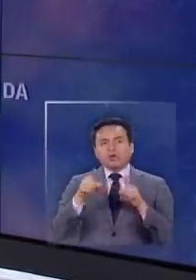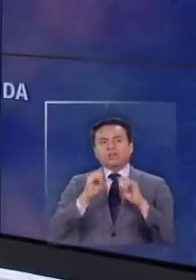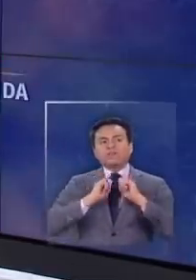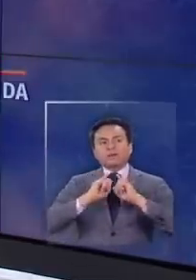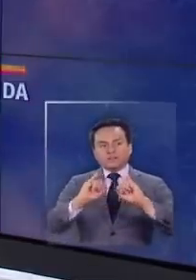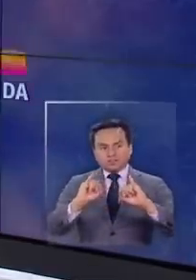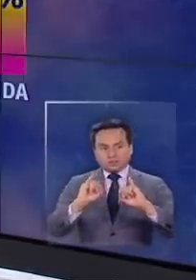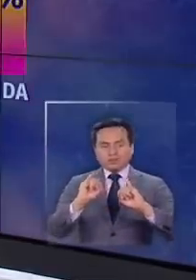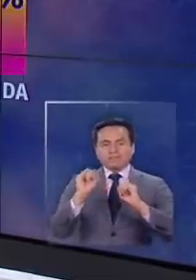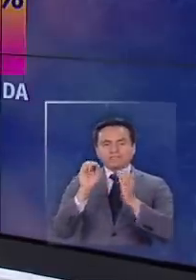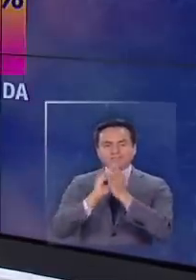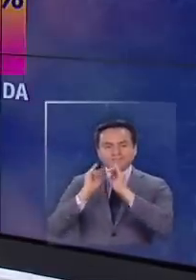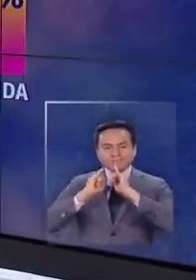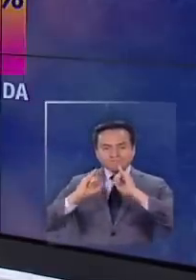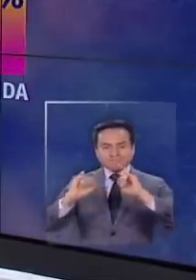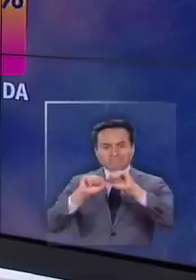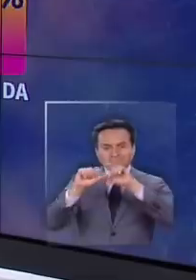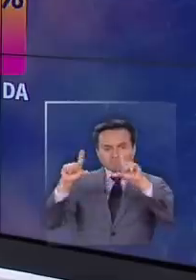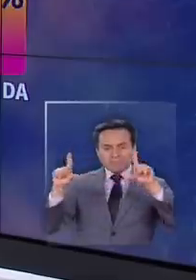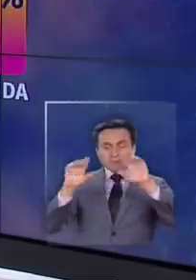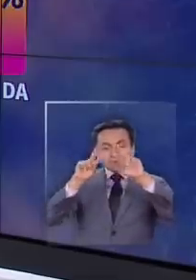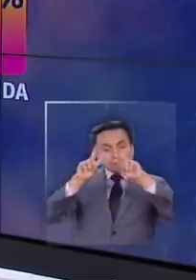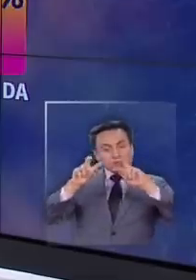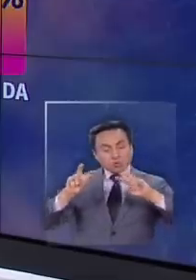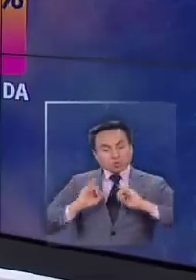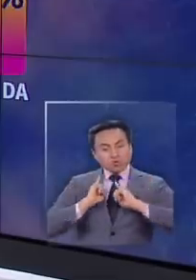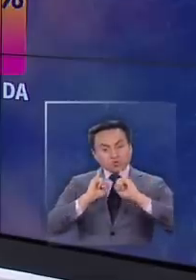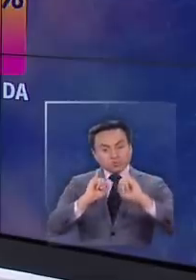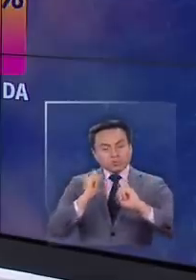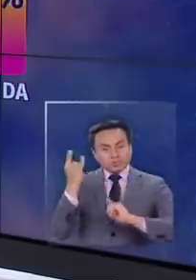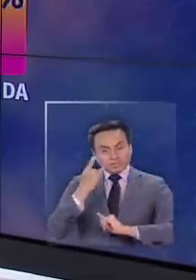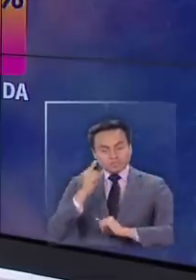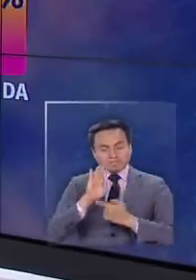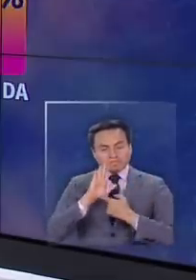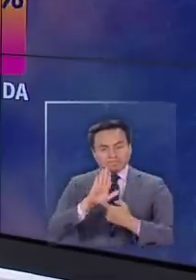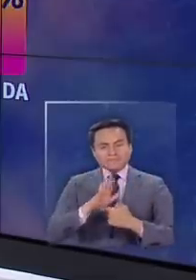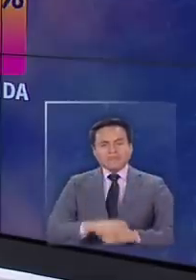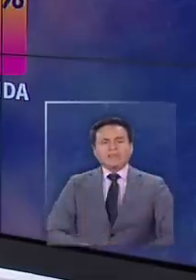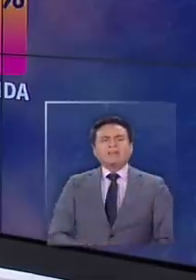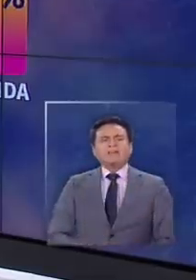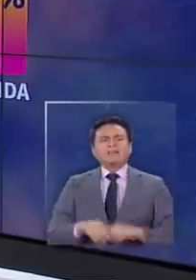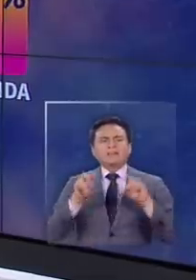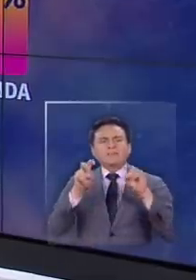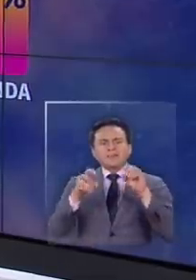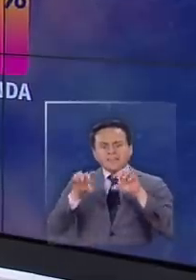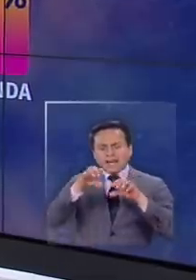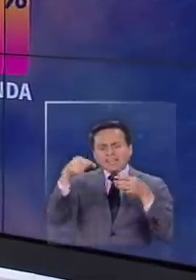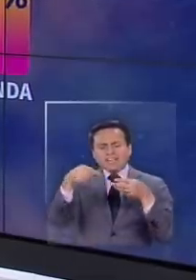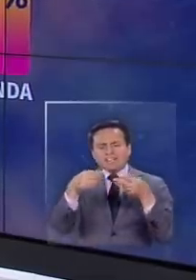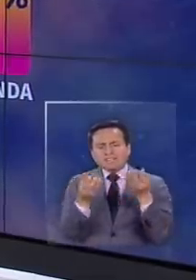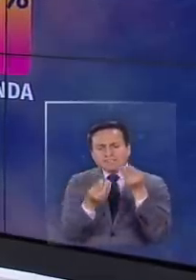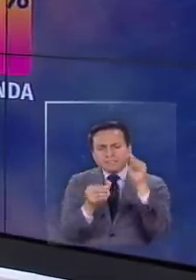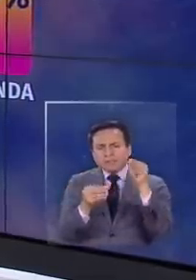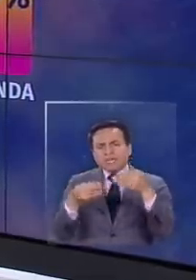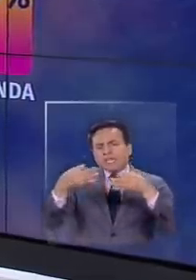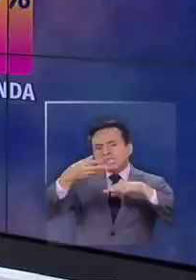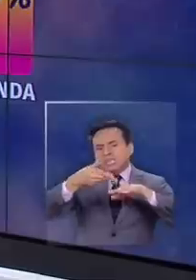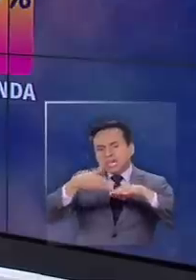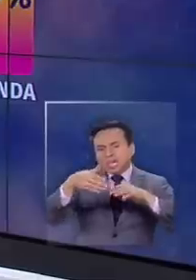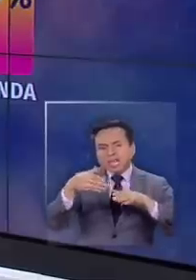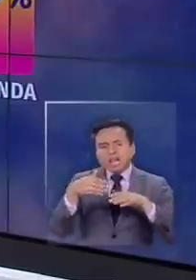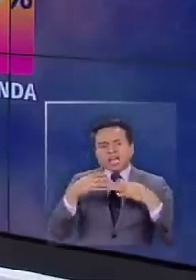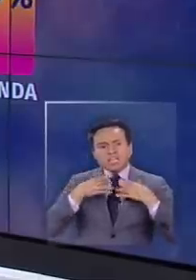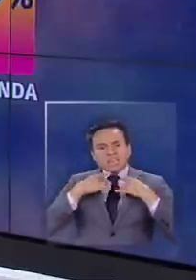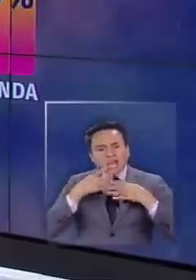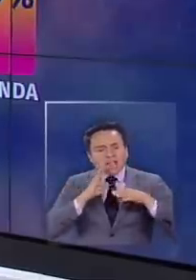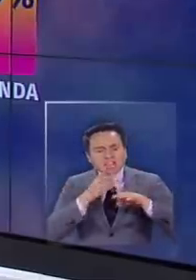información, otra gráfica que tiene que ver con el mismo estudio que hacíamos referencia. ¿Qué materiales? Si usted tiene ahí una tela, un pedazo de